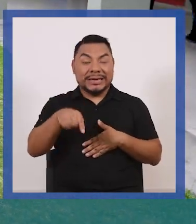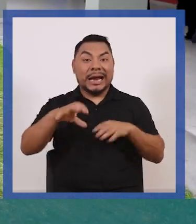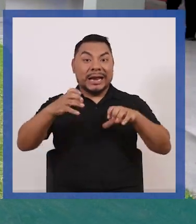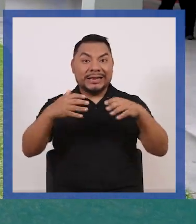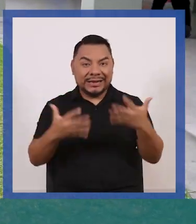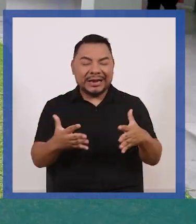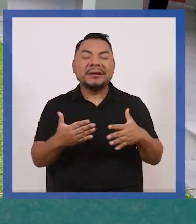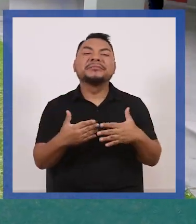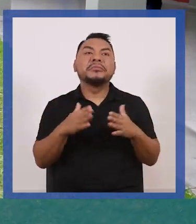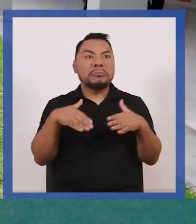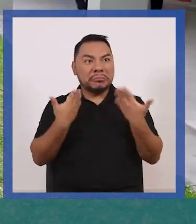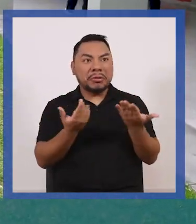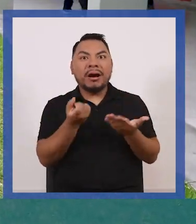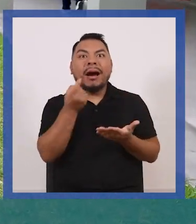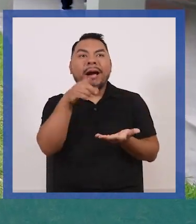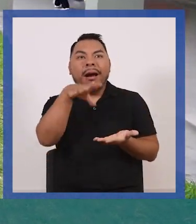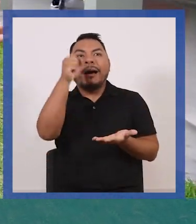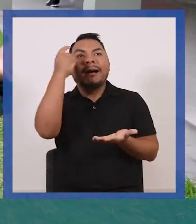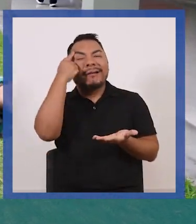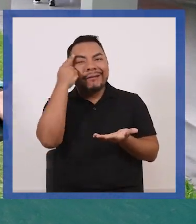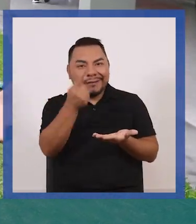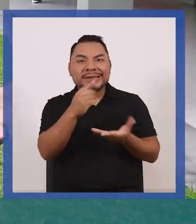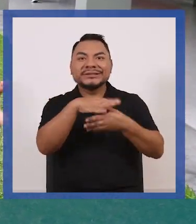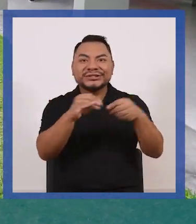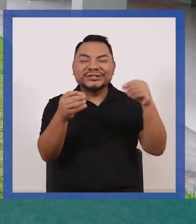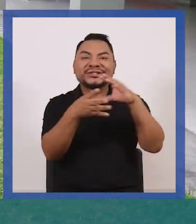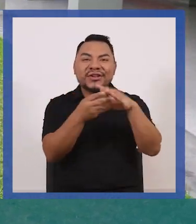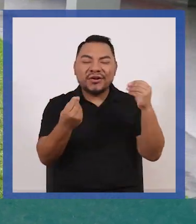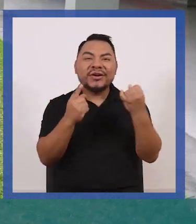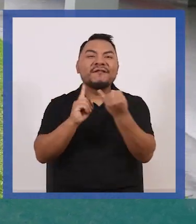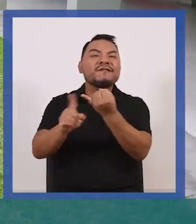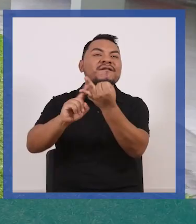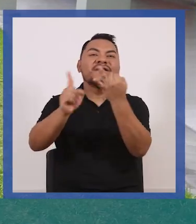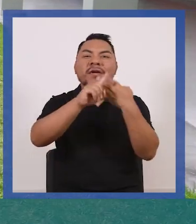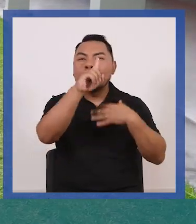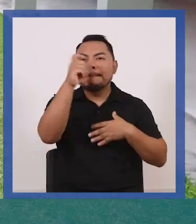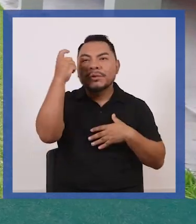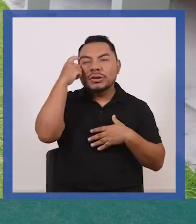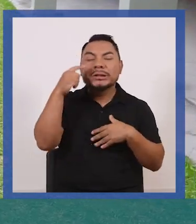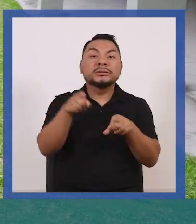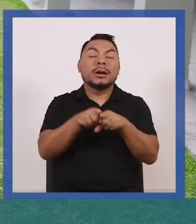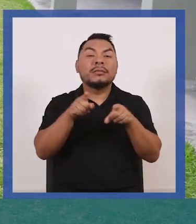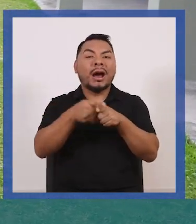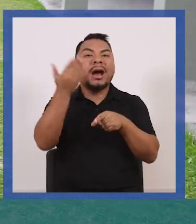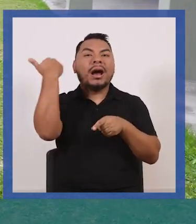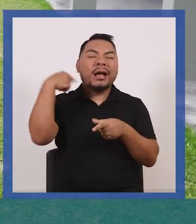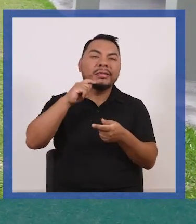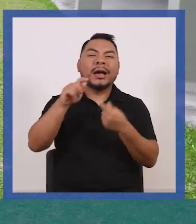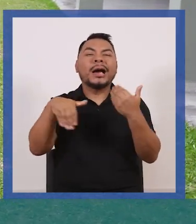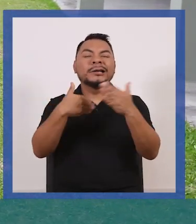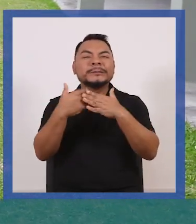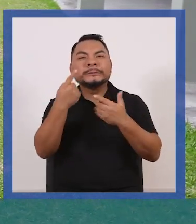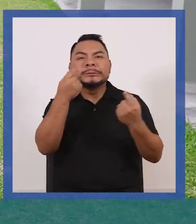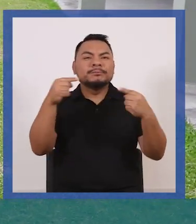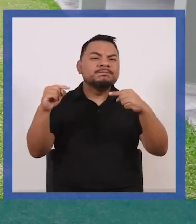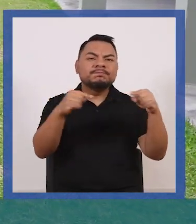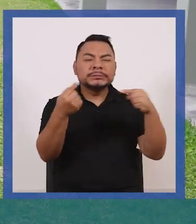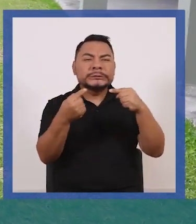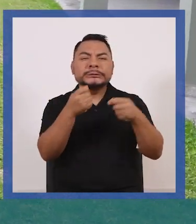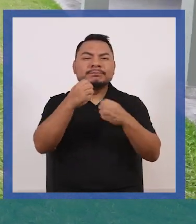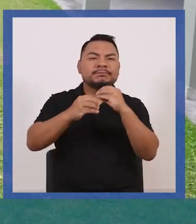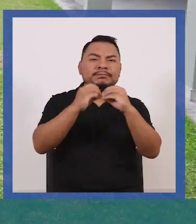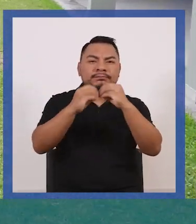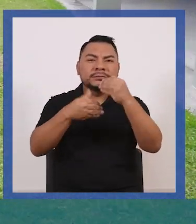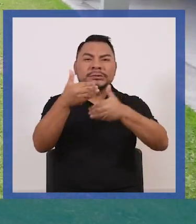esta clase hemos podido descubrir el contexto histórico, el pluralismo político y los movimientos revolucionarios que dieron como